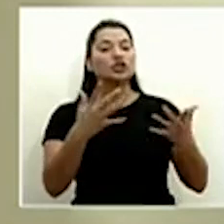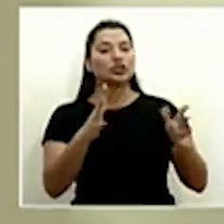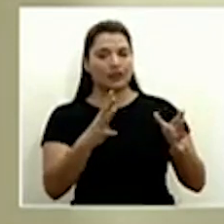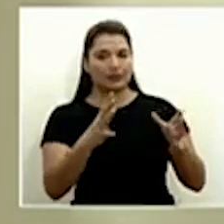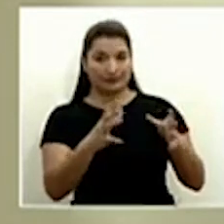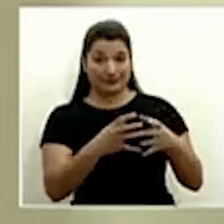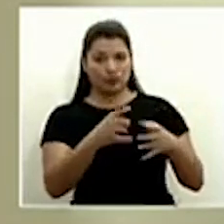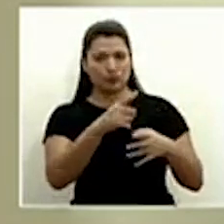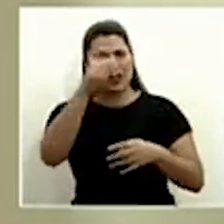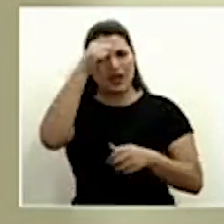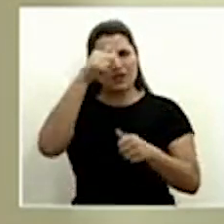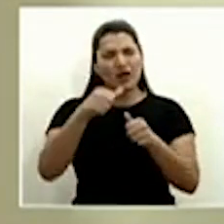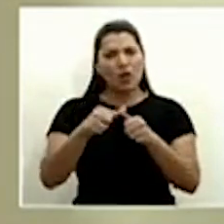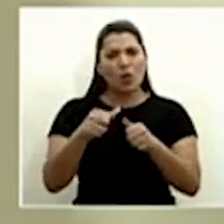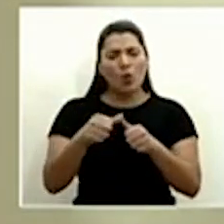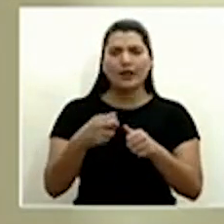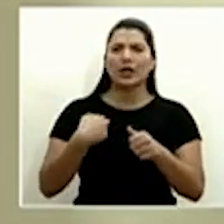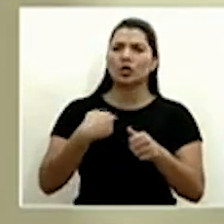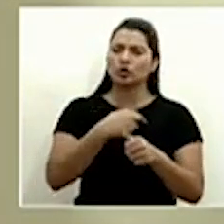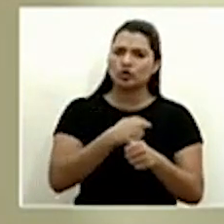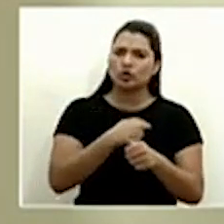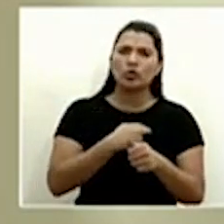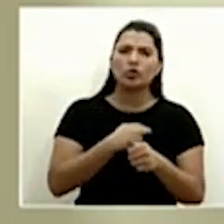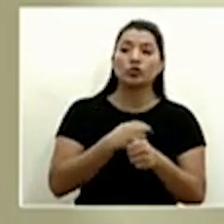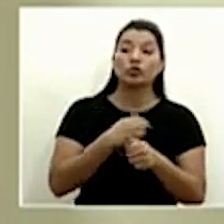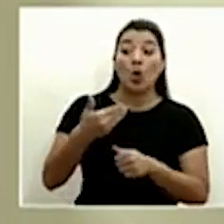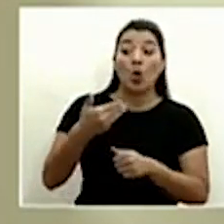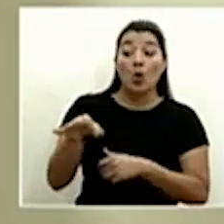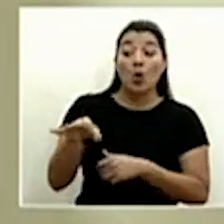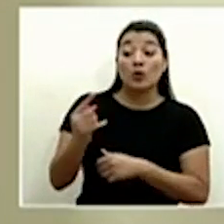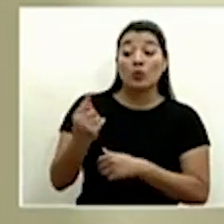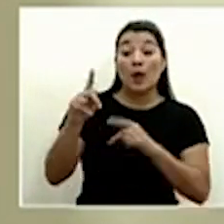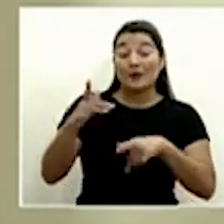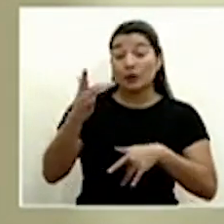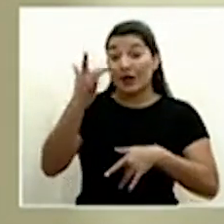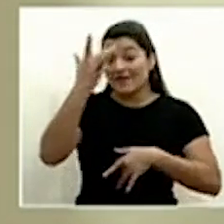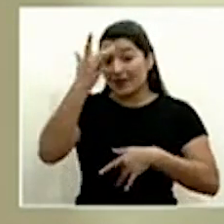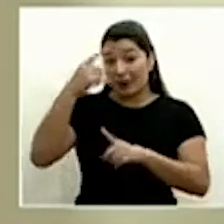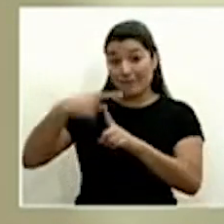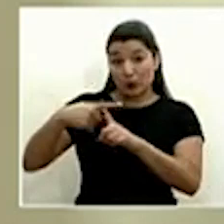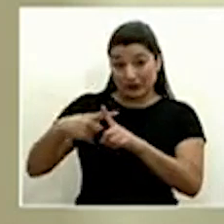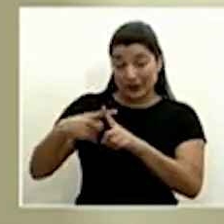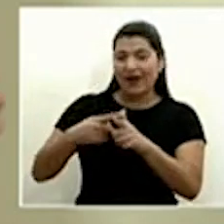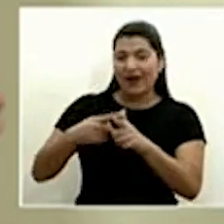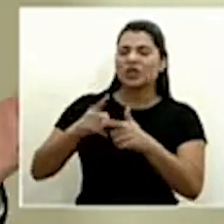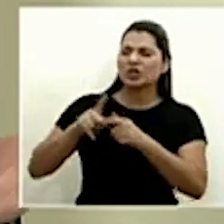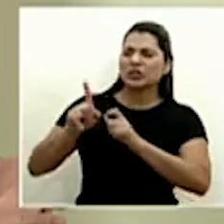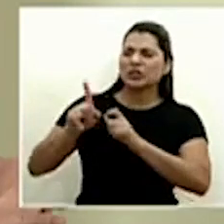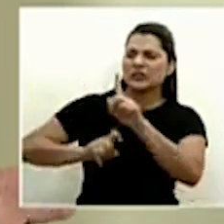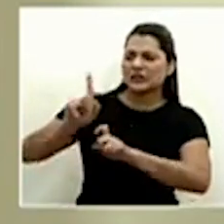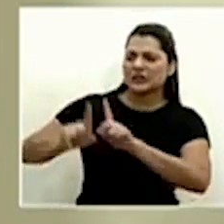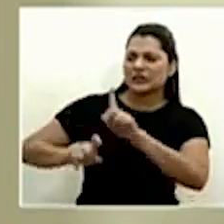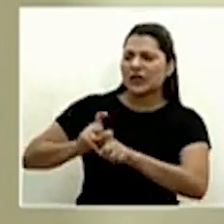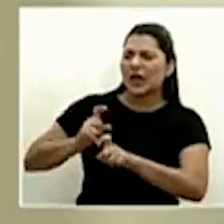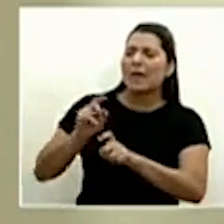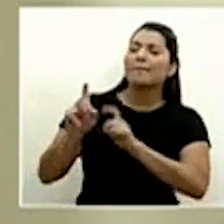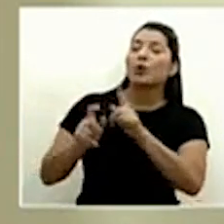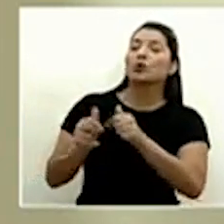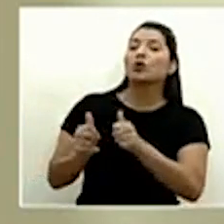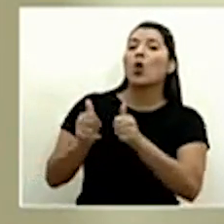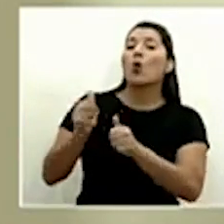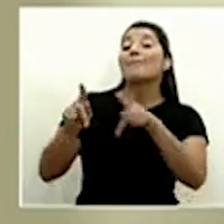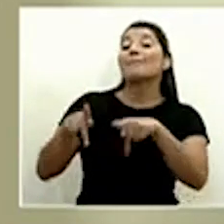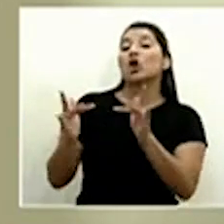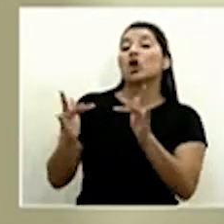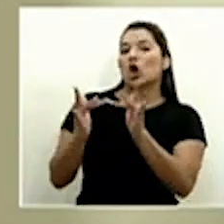recordemos que hay una ficha de investigación, se le entrevista a la persona, se determinan cuáles son los contactos cercanos que ha tenido en el posible periodo de